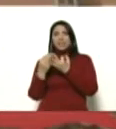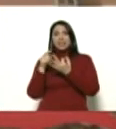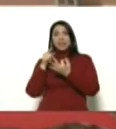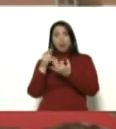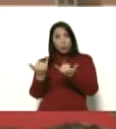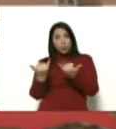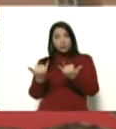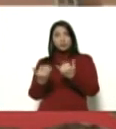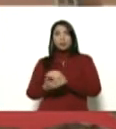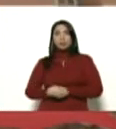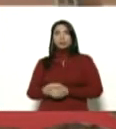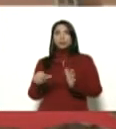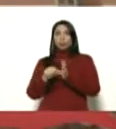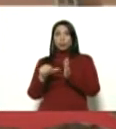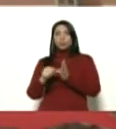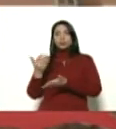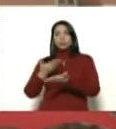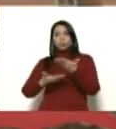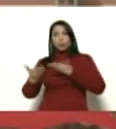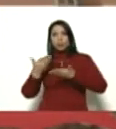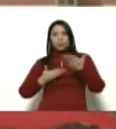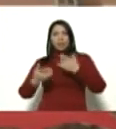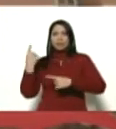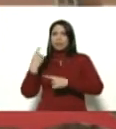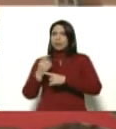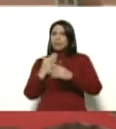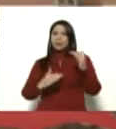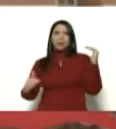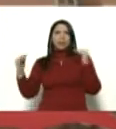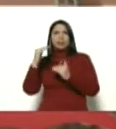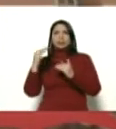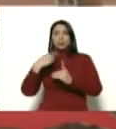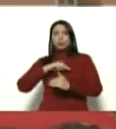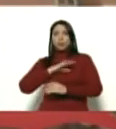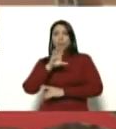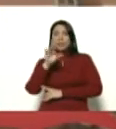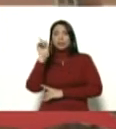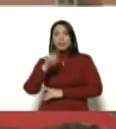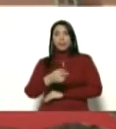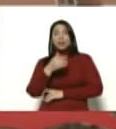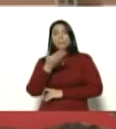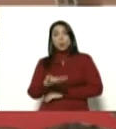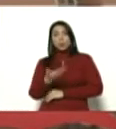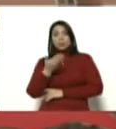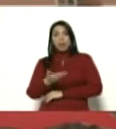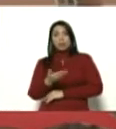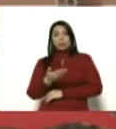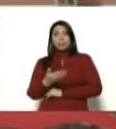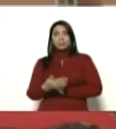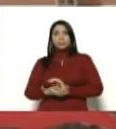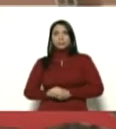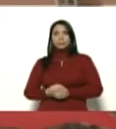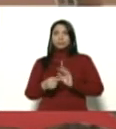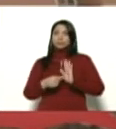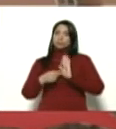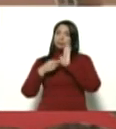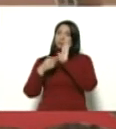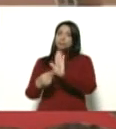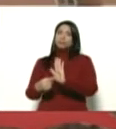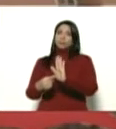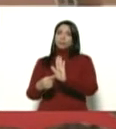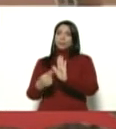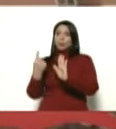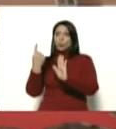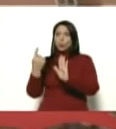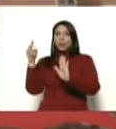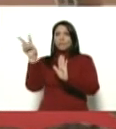momentos donde la solidaridad se crece en nuestro país pero también es importante mi comandante presidente mostrarle un caso